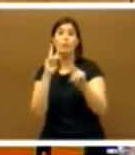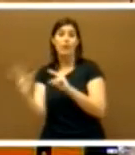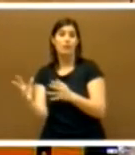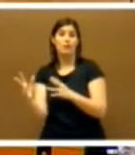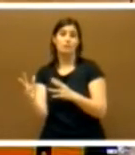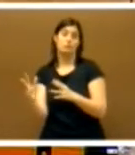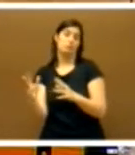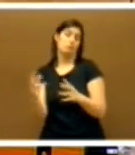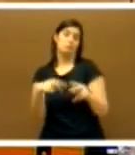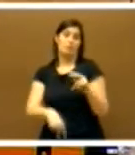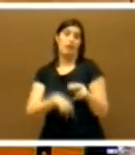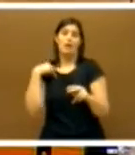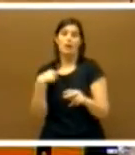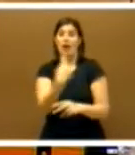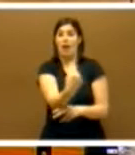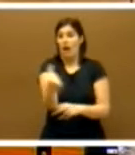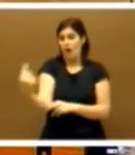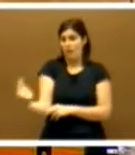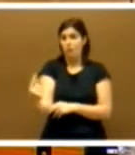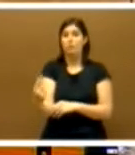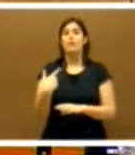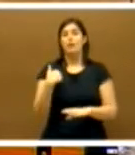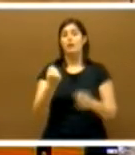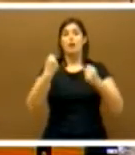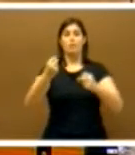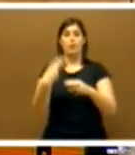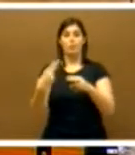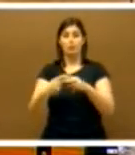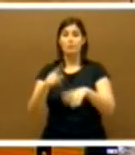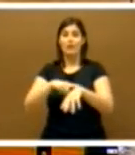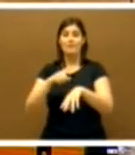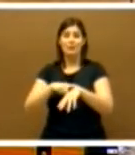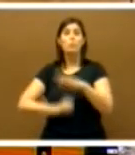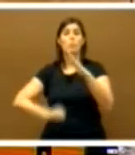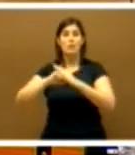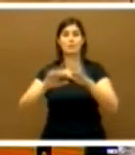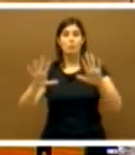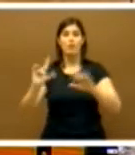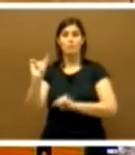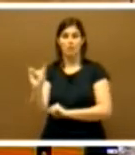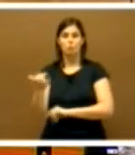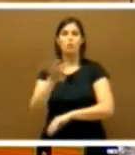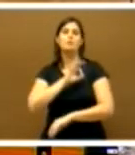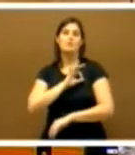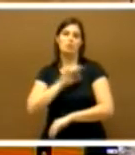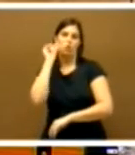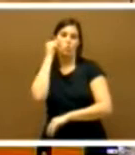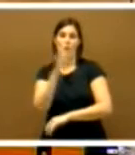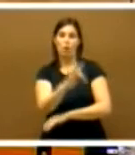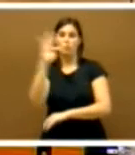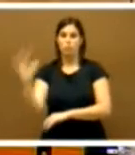a cada una de las fuerzas políticas representadas en esta Cámara y por un tiempo máximo de diez minutos tiene la palabra el señor Monago Terraza.